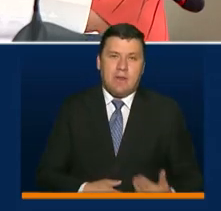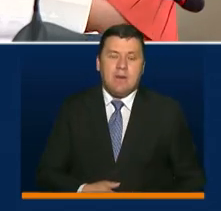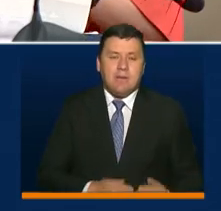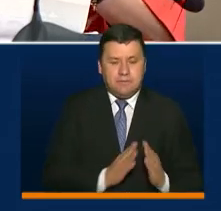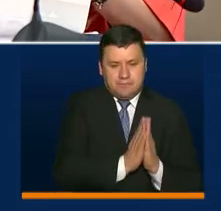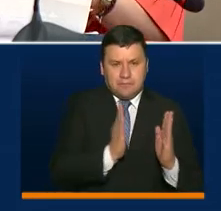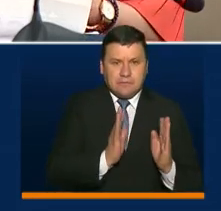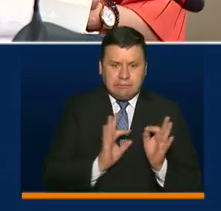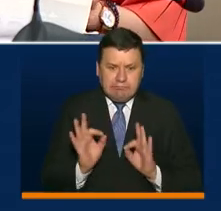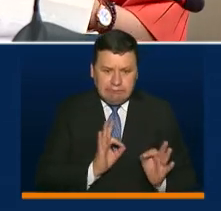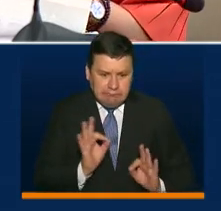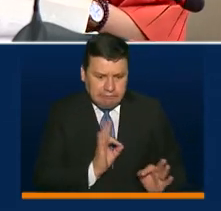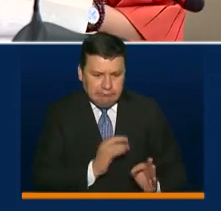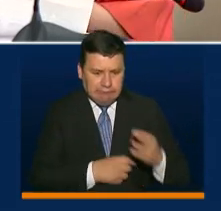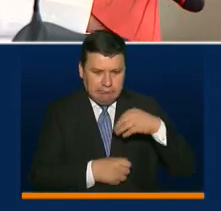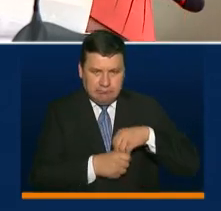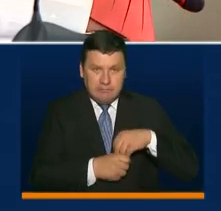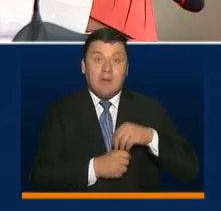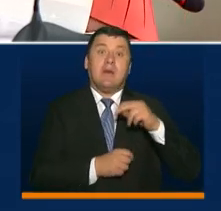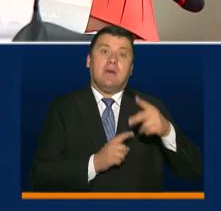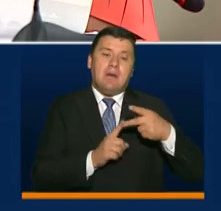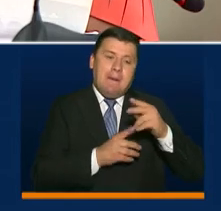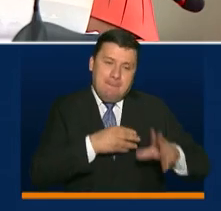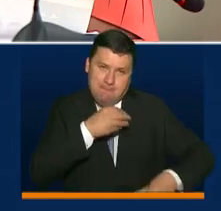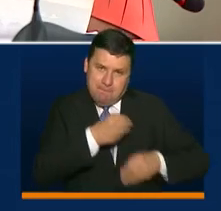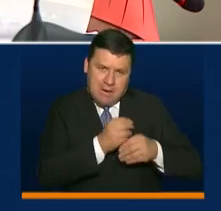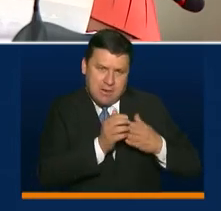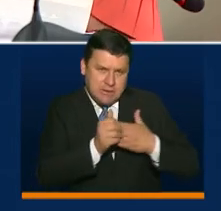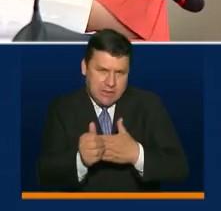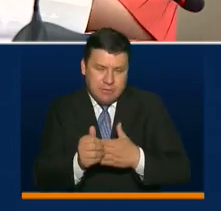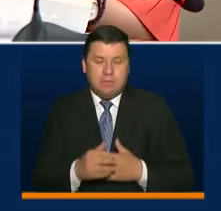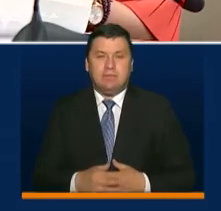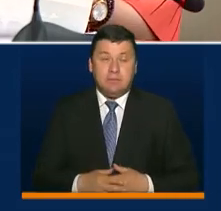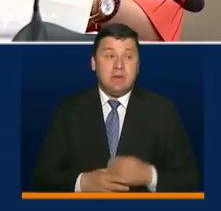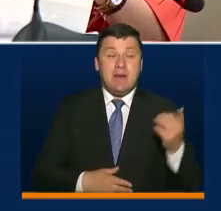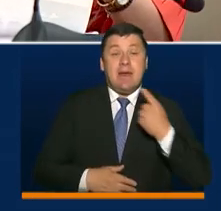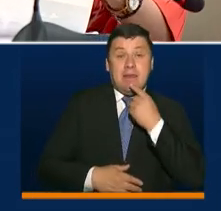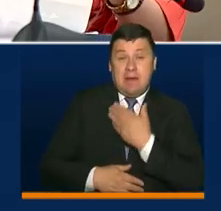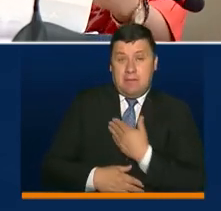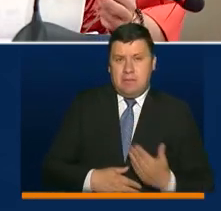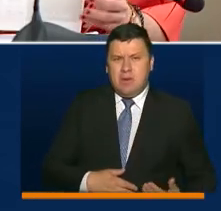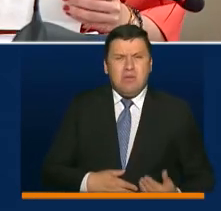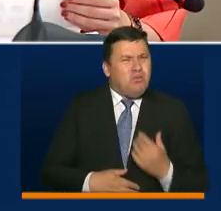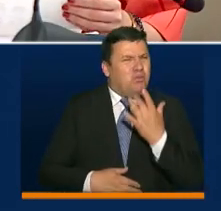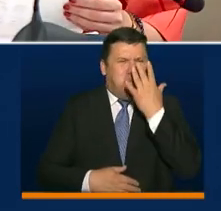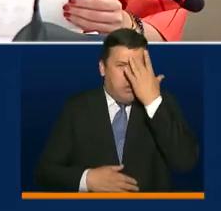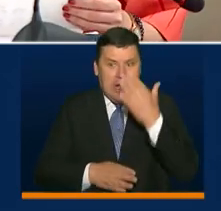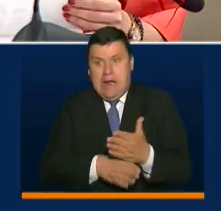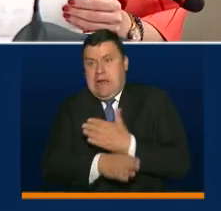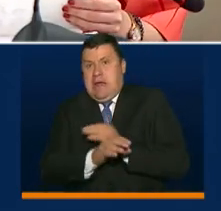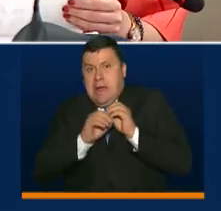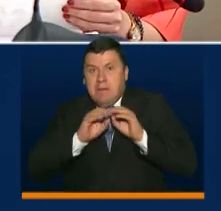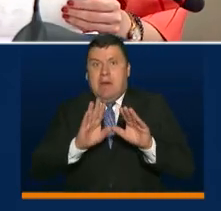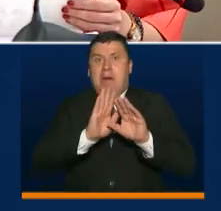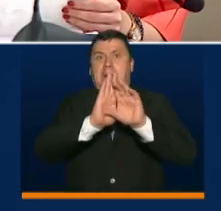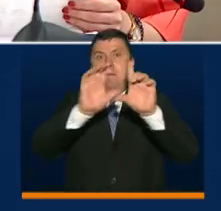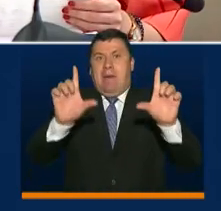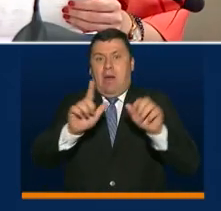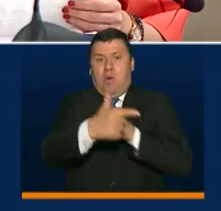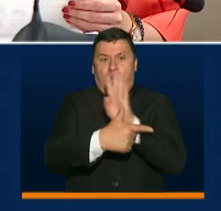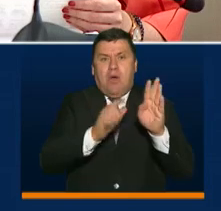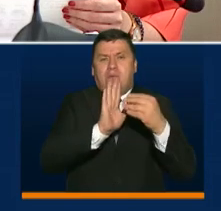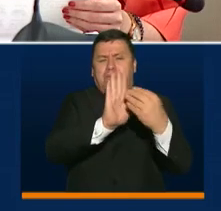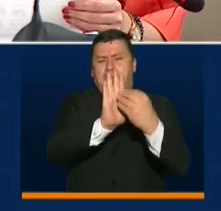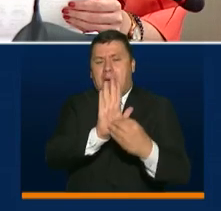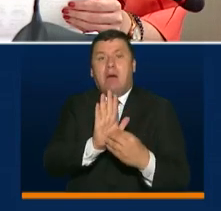fase de preparación y luego la fase de implementación y seguimiento. Como él dice, ¿por qué publicamos con antelación estos lineamientos? Estos